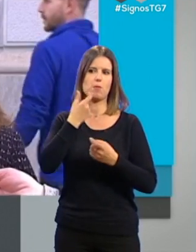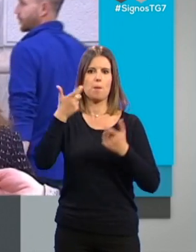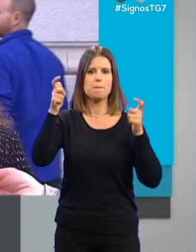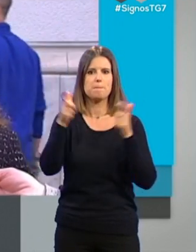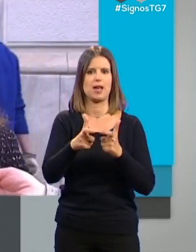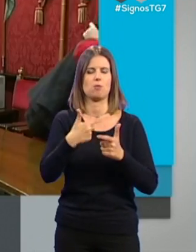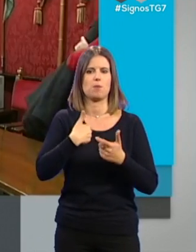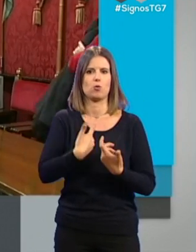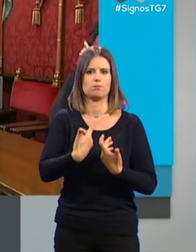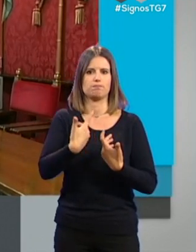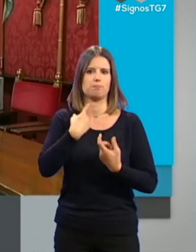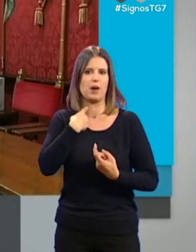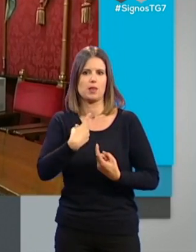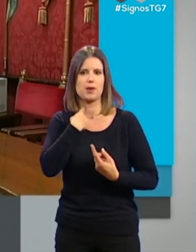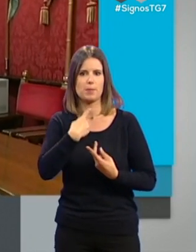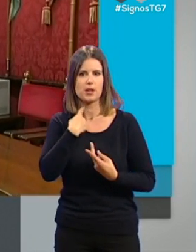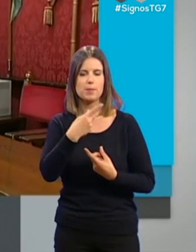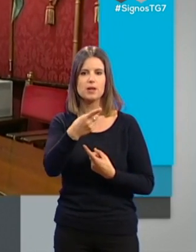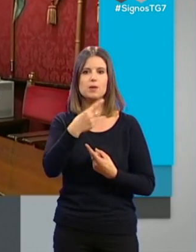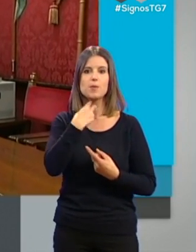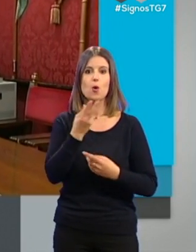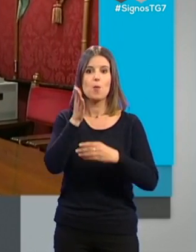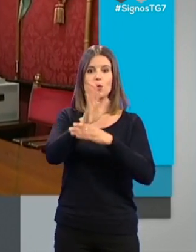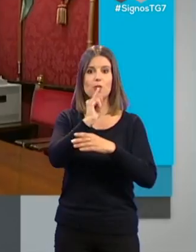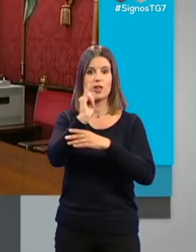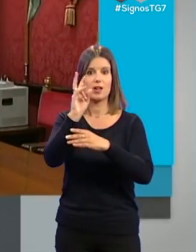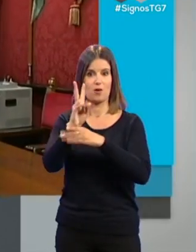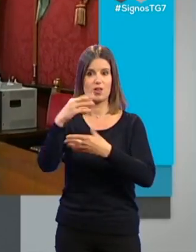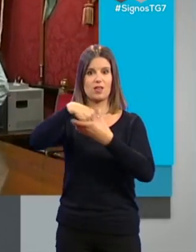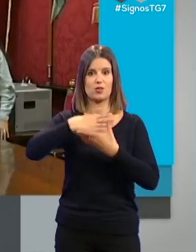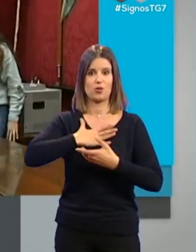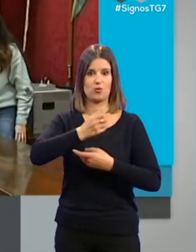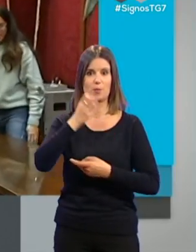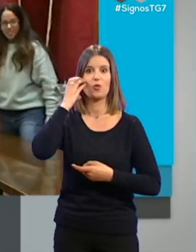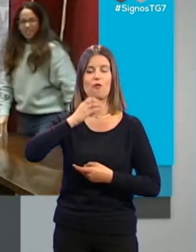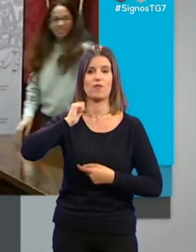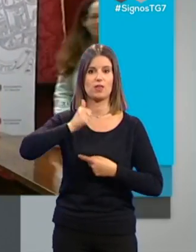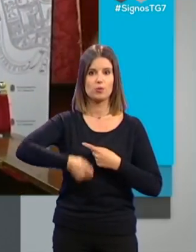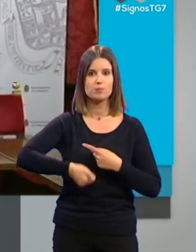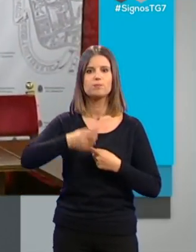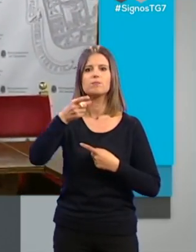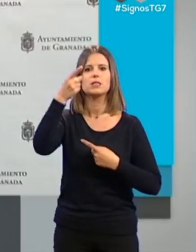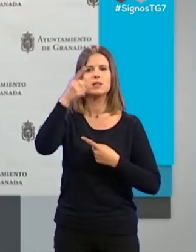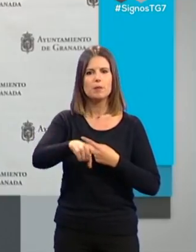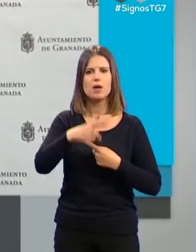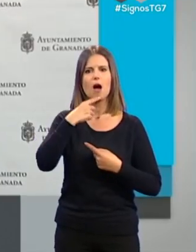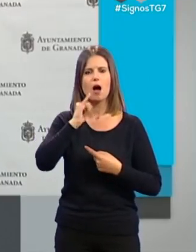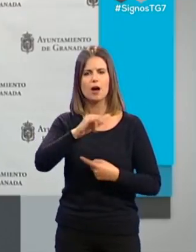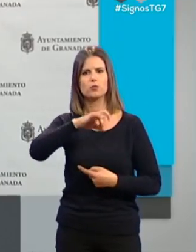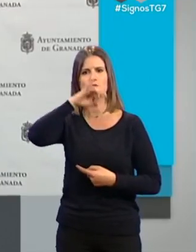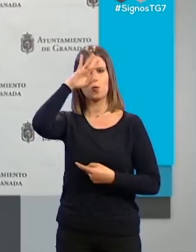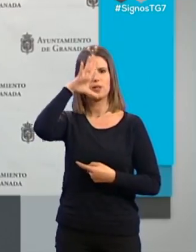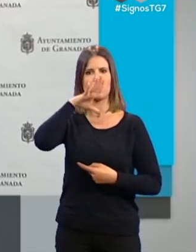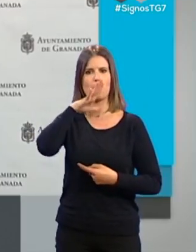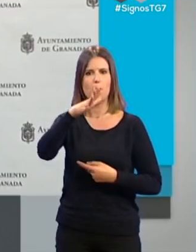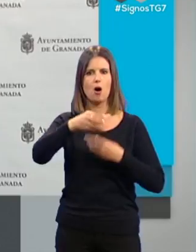que hemos sufrido. Por su parte, el portavoz de Izquierda Unida en el ayuntamiento de la capital, Francisco Puentedura, también ha mostrado su sorpresa por estas